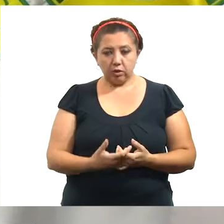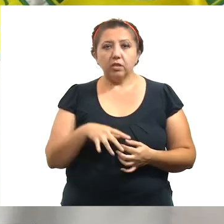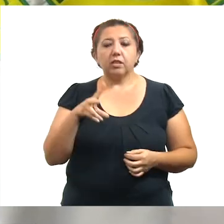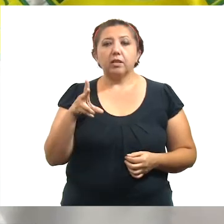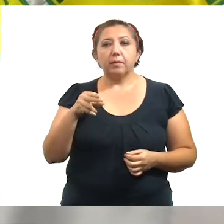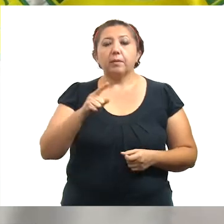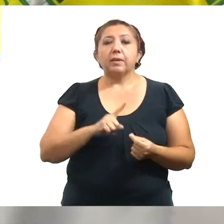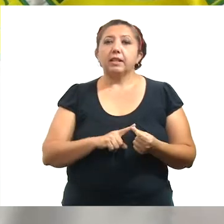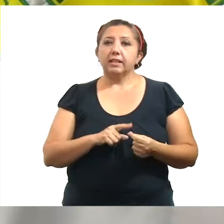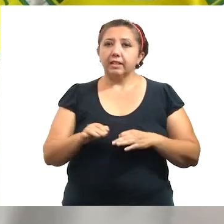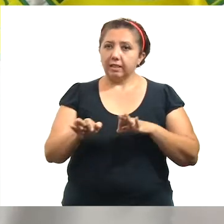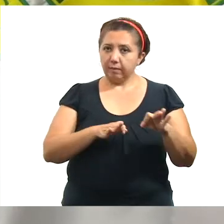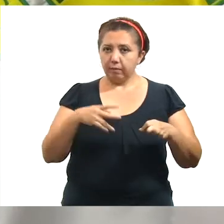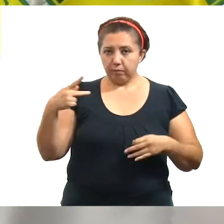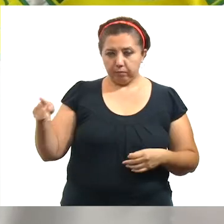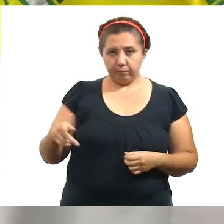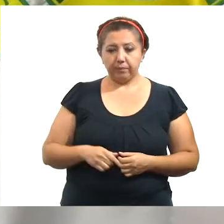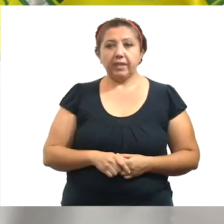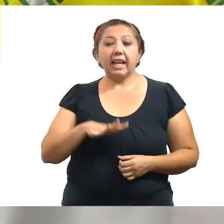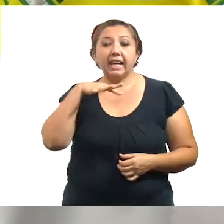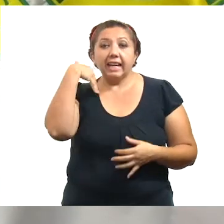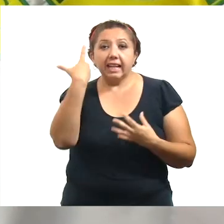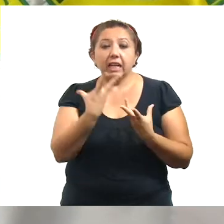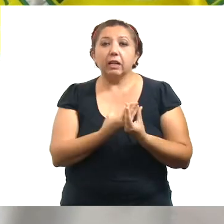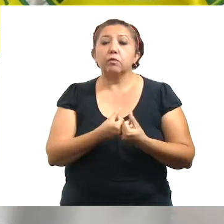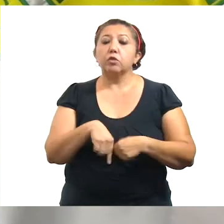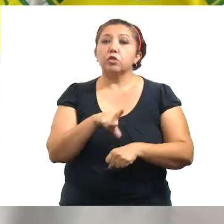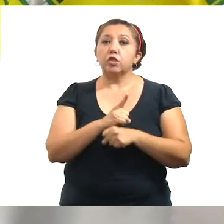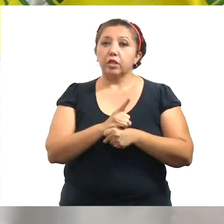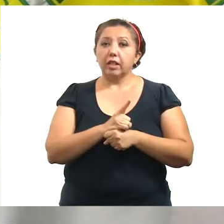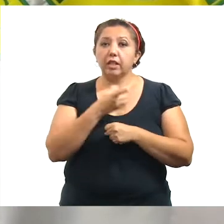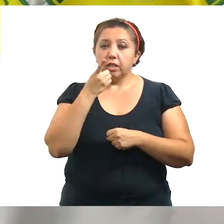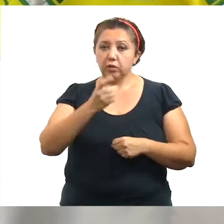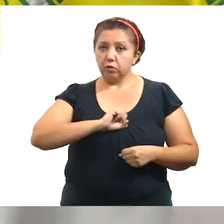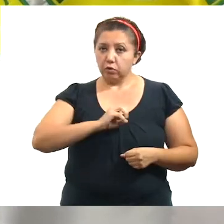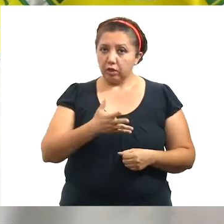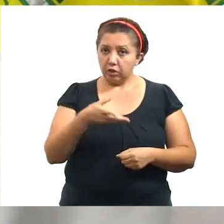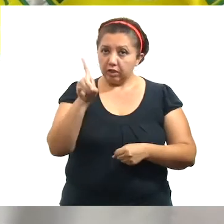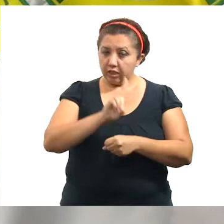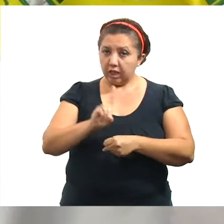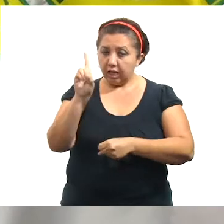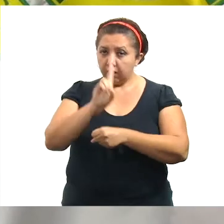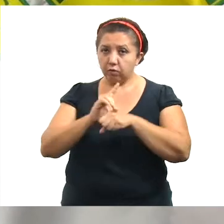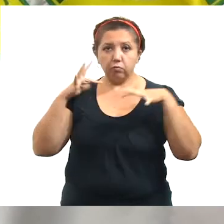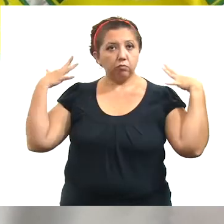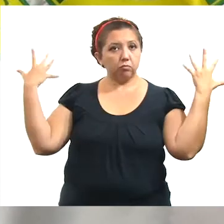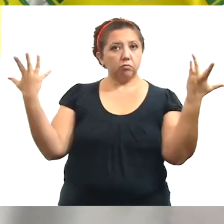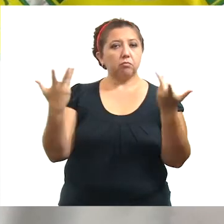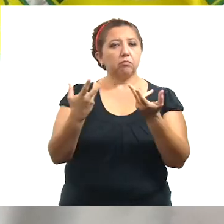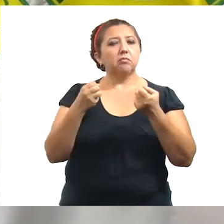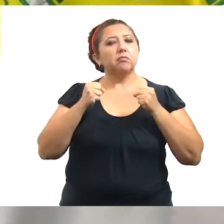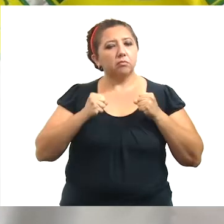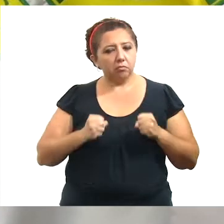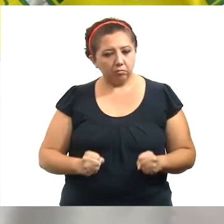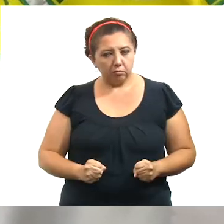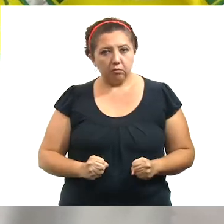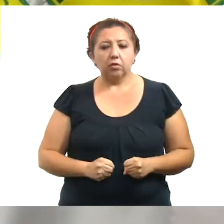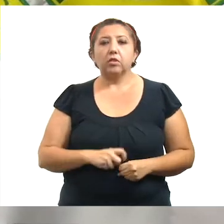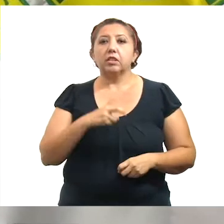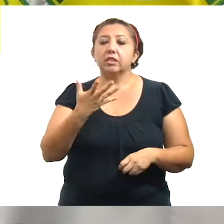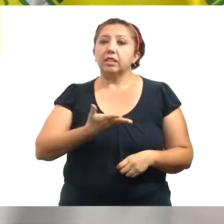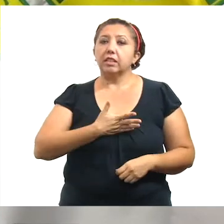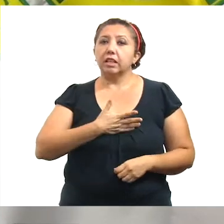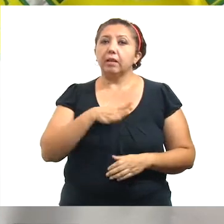y también para quienes se emplean por su cuenta. Queremos una sociedad que salga a buscar su sustento diario en un entorno seguro y que al salir